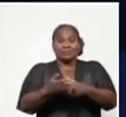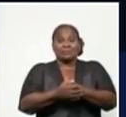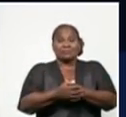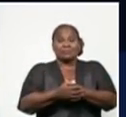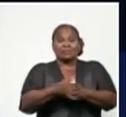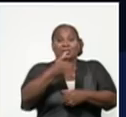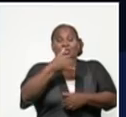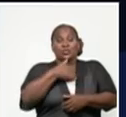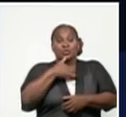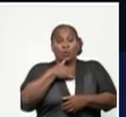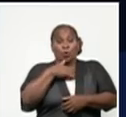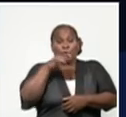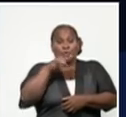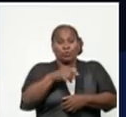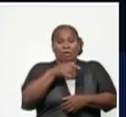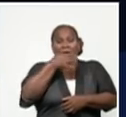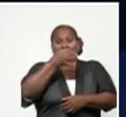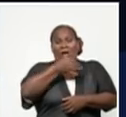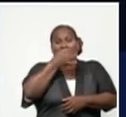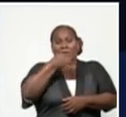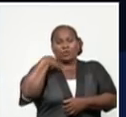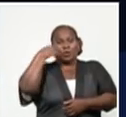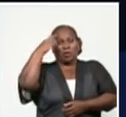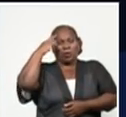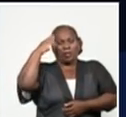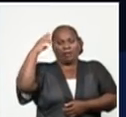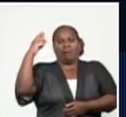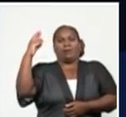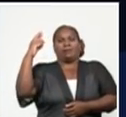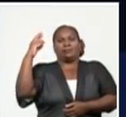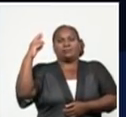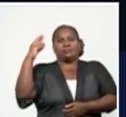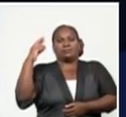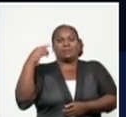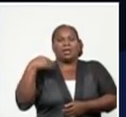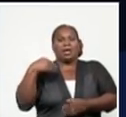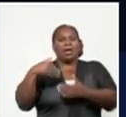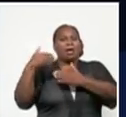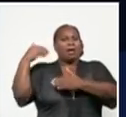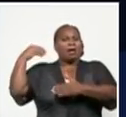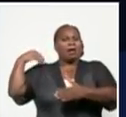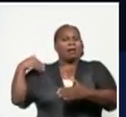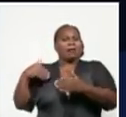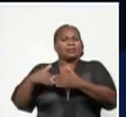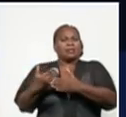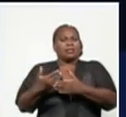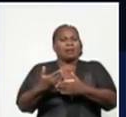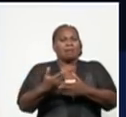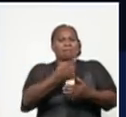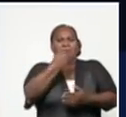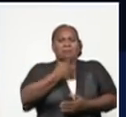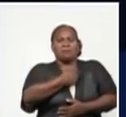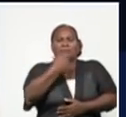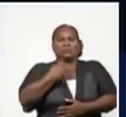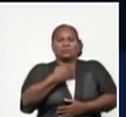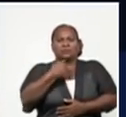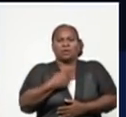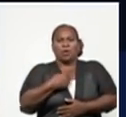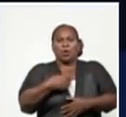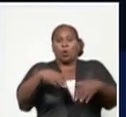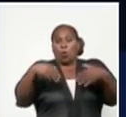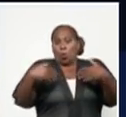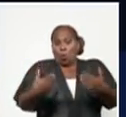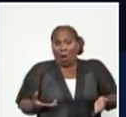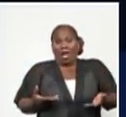mientras usted hablaba, yo recordaba hace unos días que yo comenté aquí que me habían preguntado, bueno, ¿y cuándo pasamos